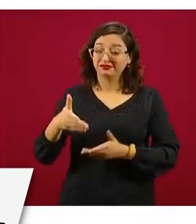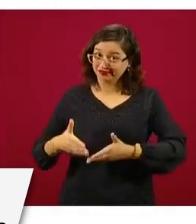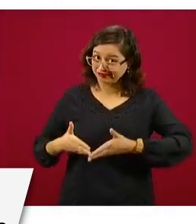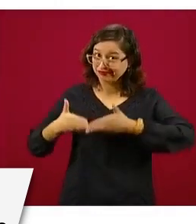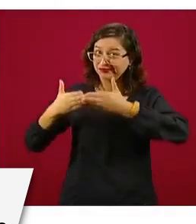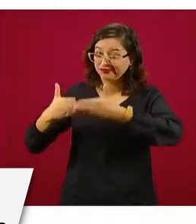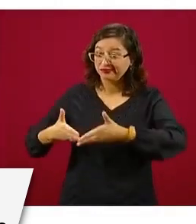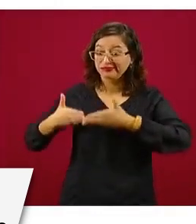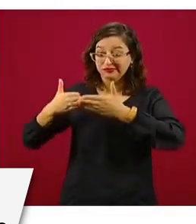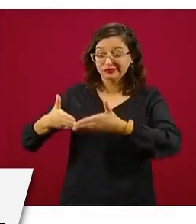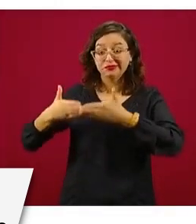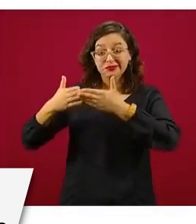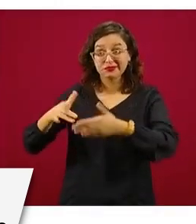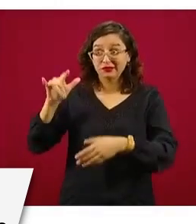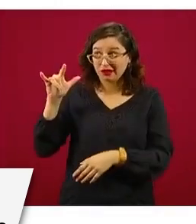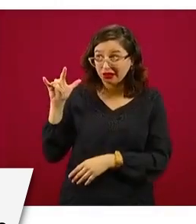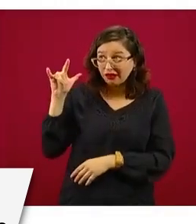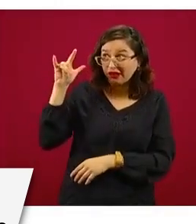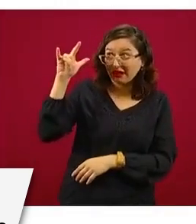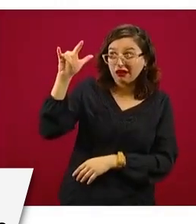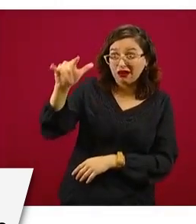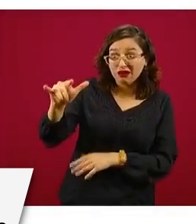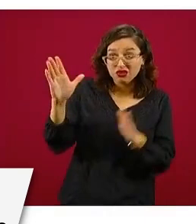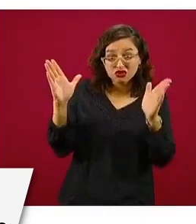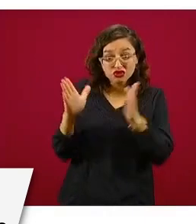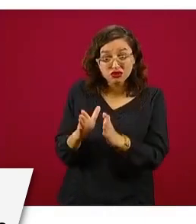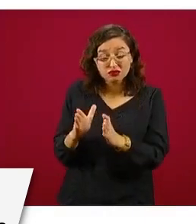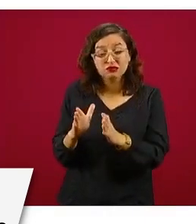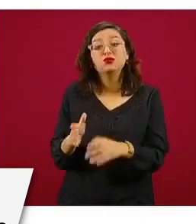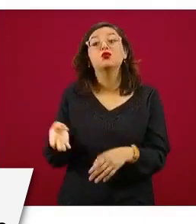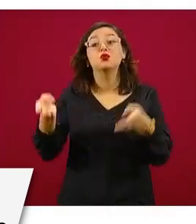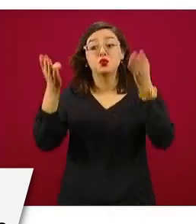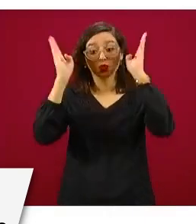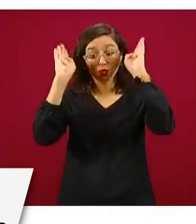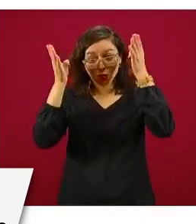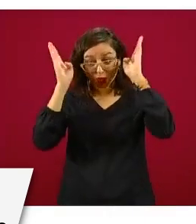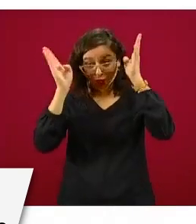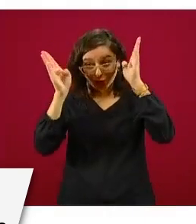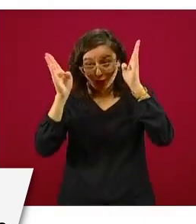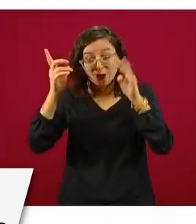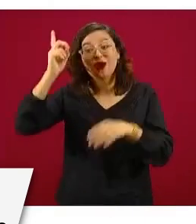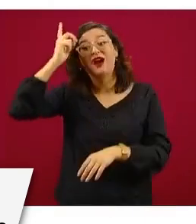en burros, en caballos. Estamos, sí, en todo el país.